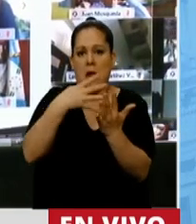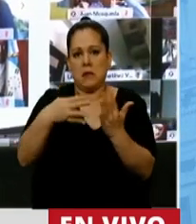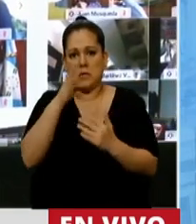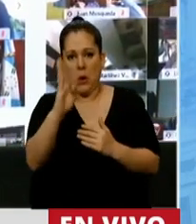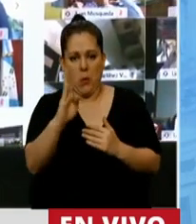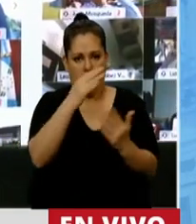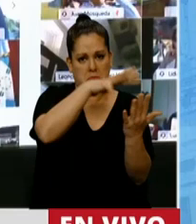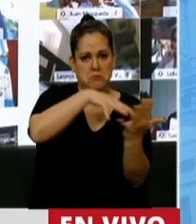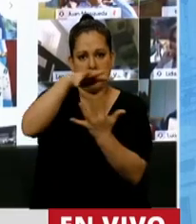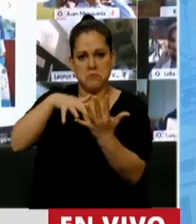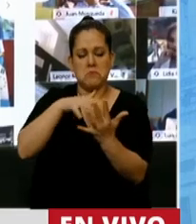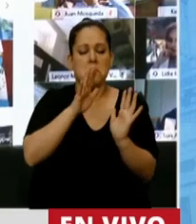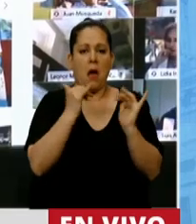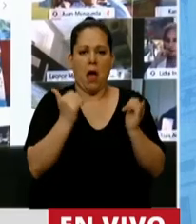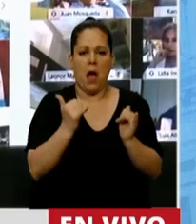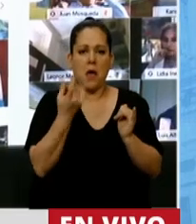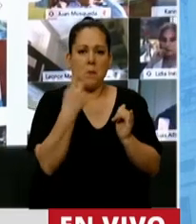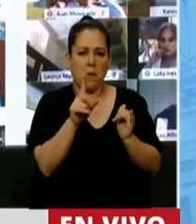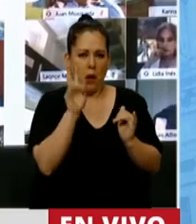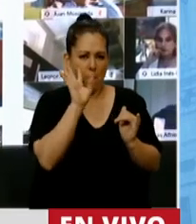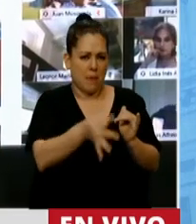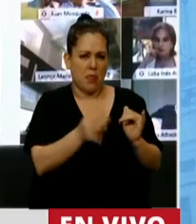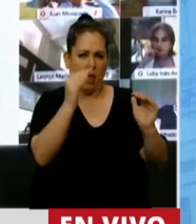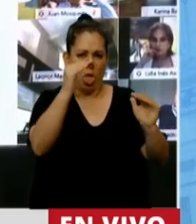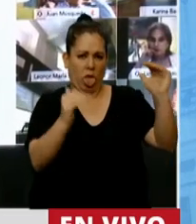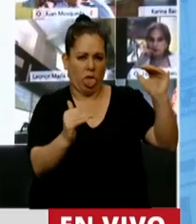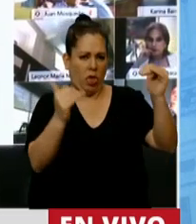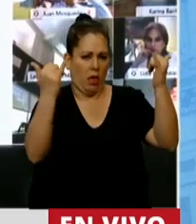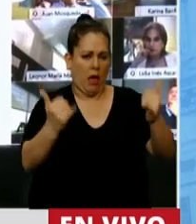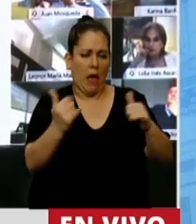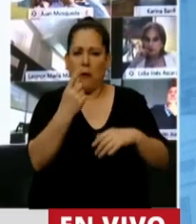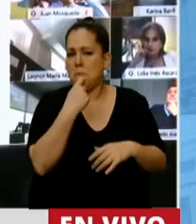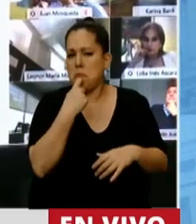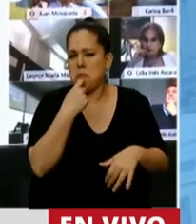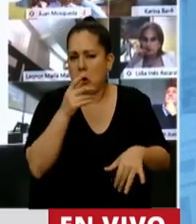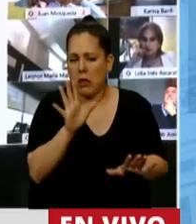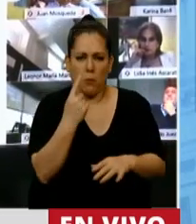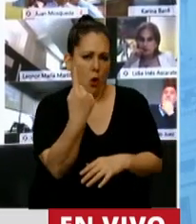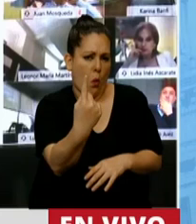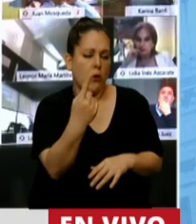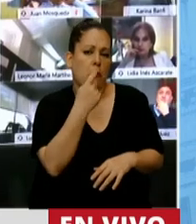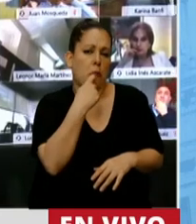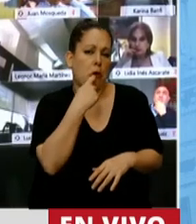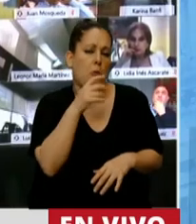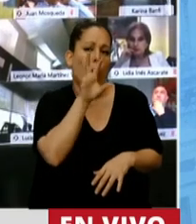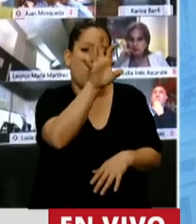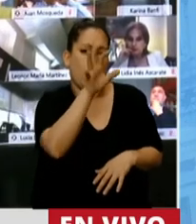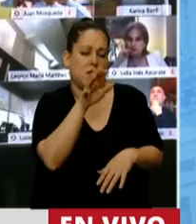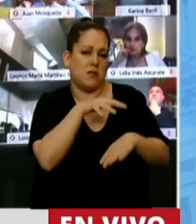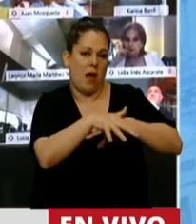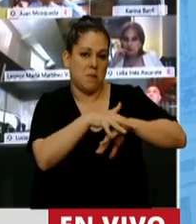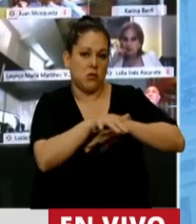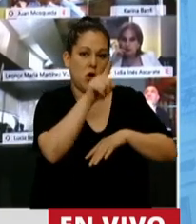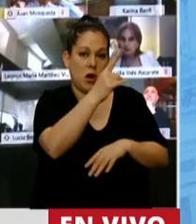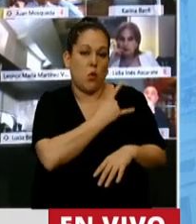en donde se han cometido muchas inequidades. Voy a dar un solo ejemplo, que tiene que ver con la provincia de Misiones, donde está la